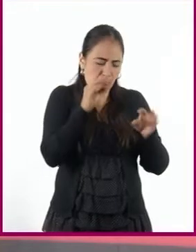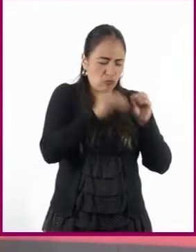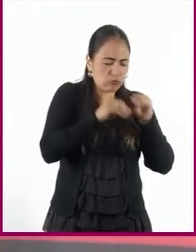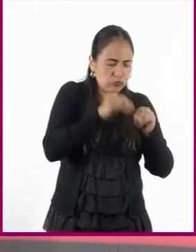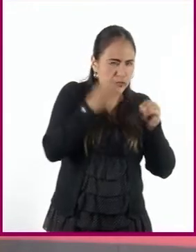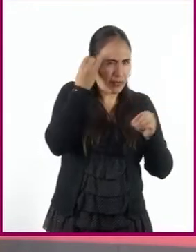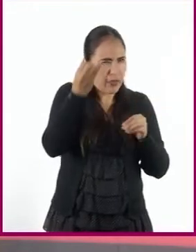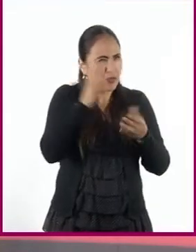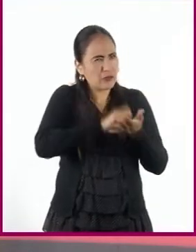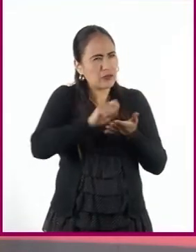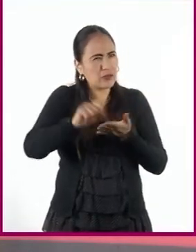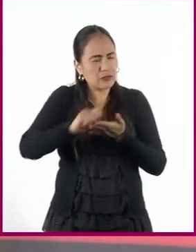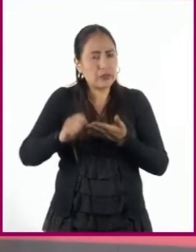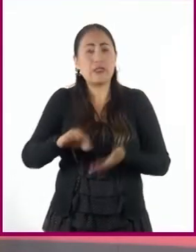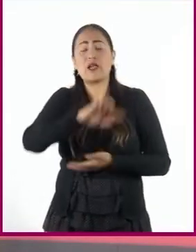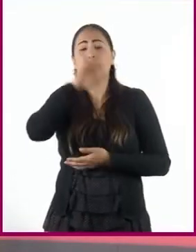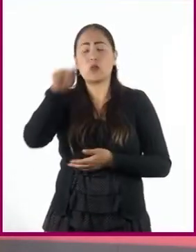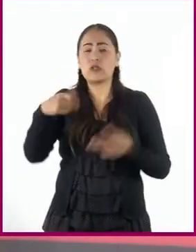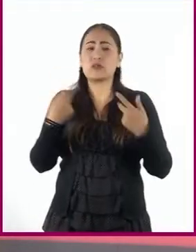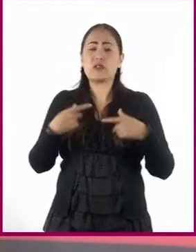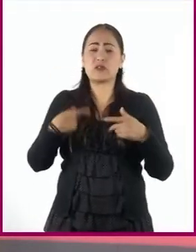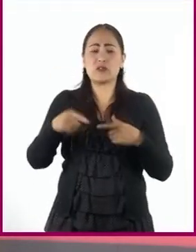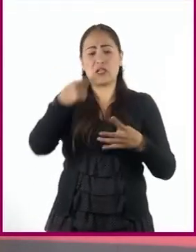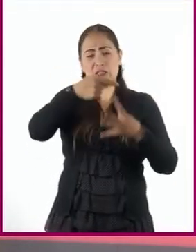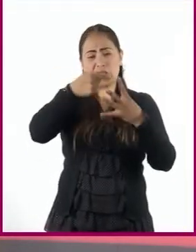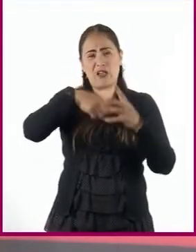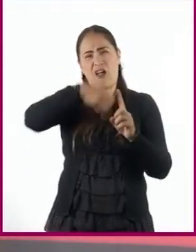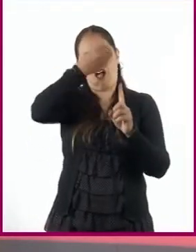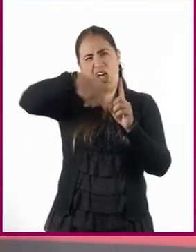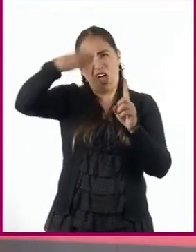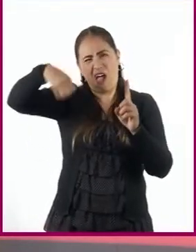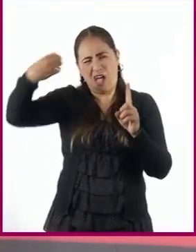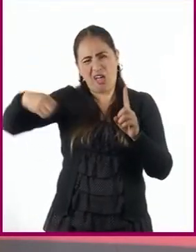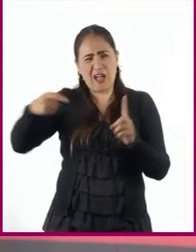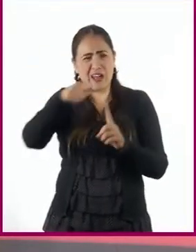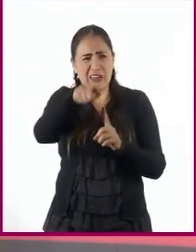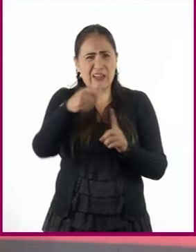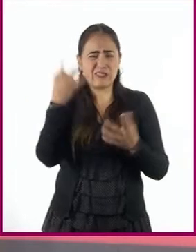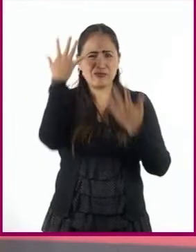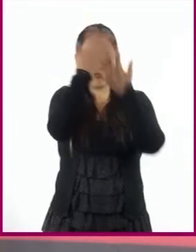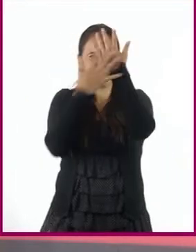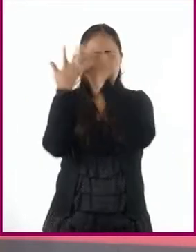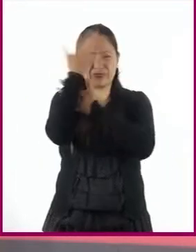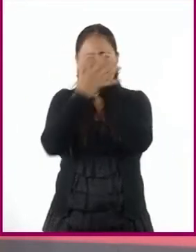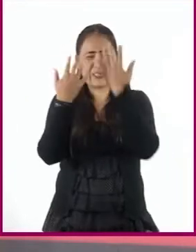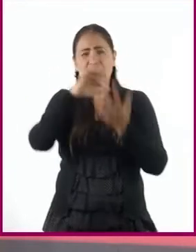puede distraerse si utilizamos distintas frases y perder el hilo de las ideas que le estamos presentando.